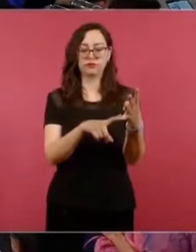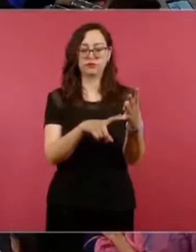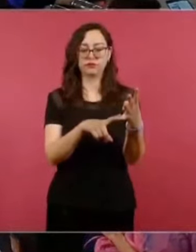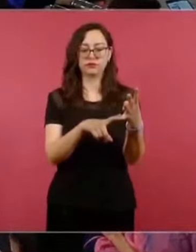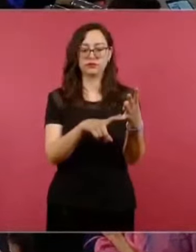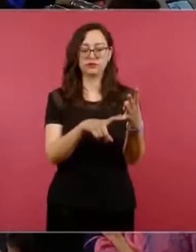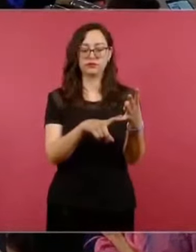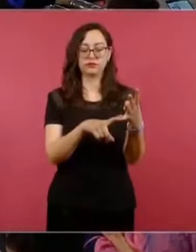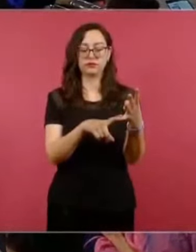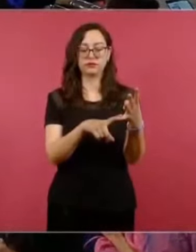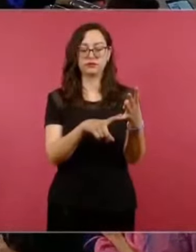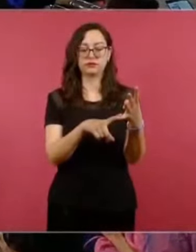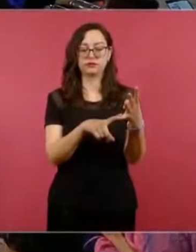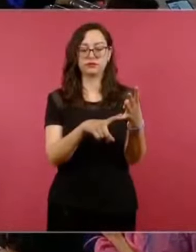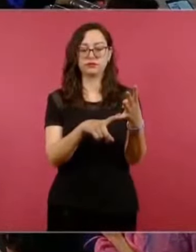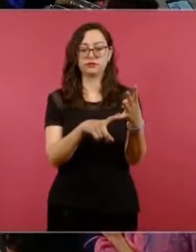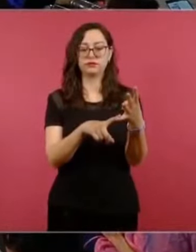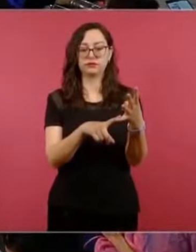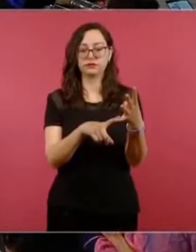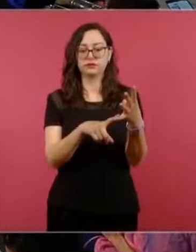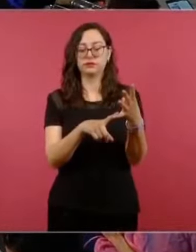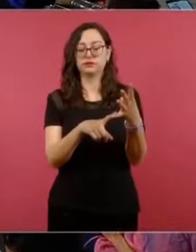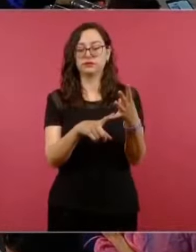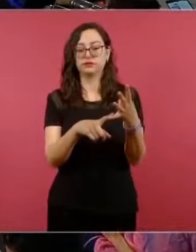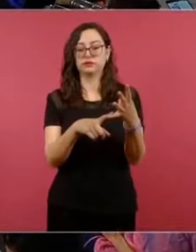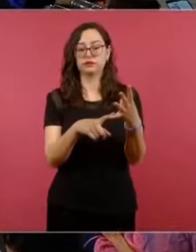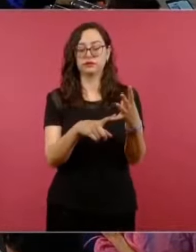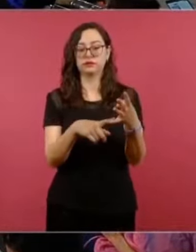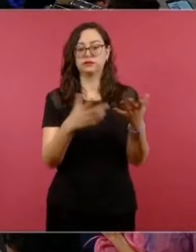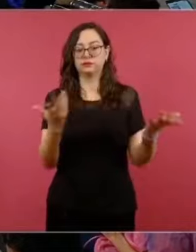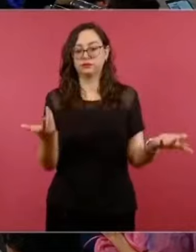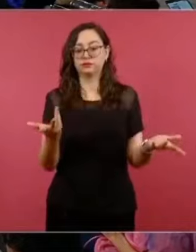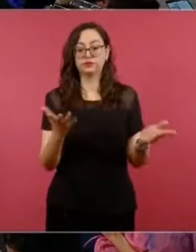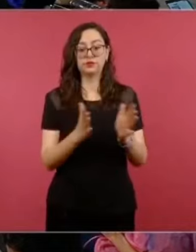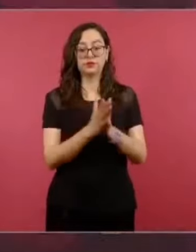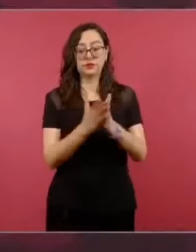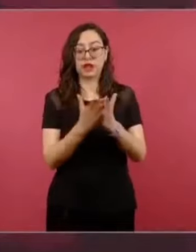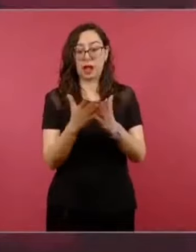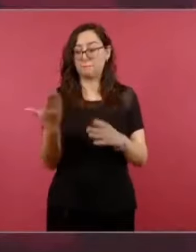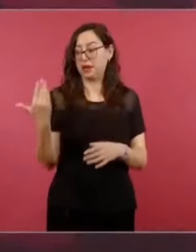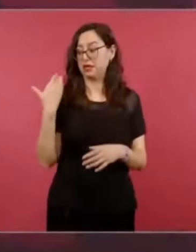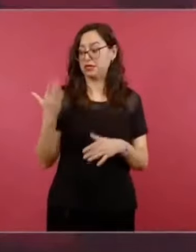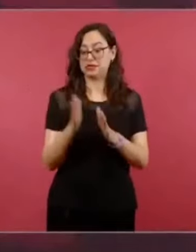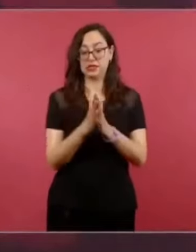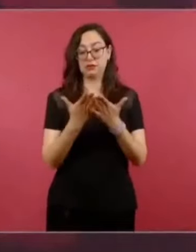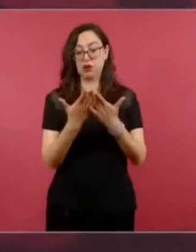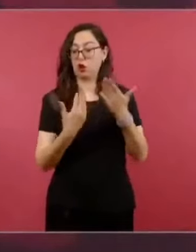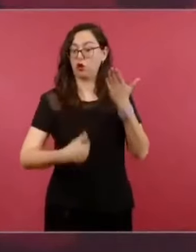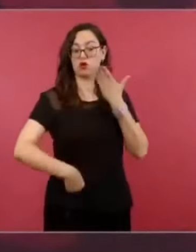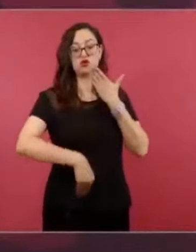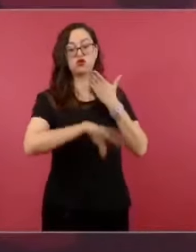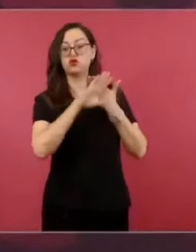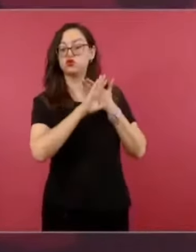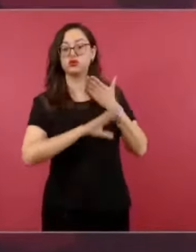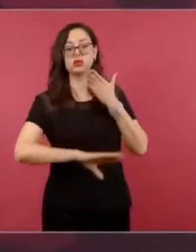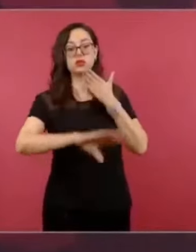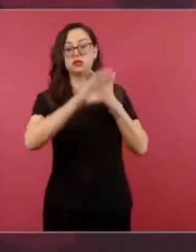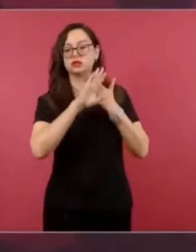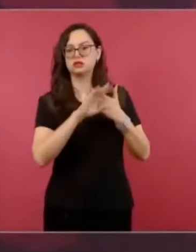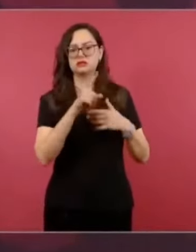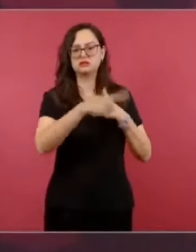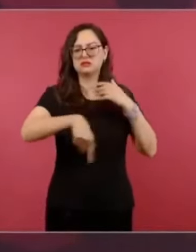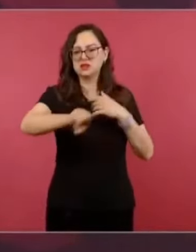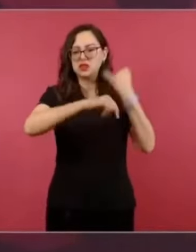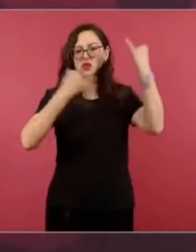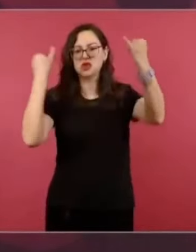que acaba de presentar un libro en contra mía, lo mismo, la vinculación con el narco,